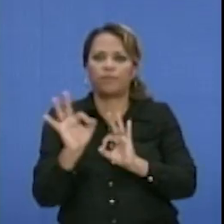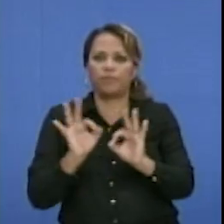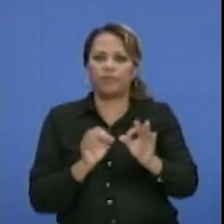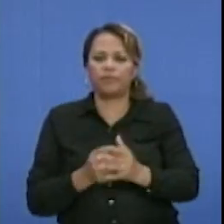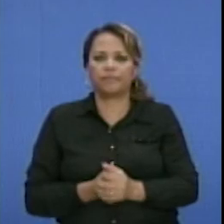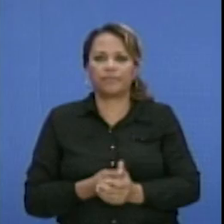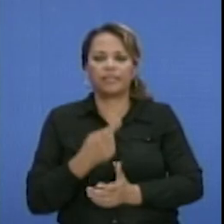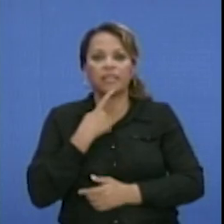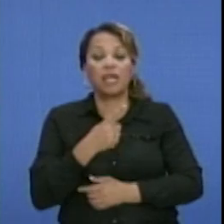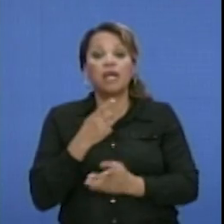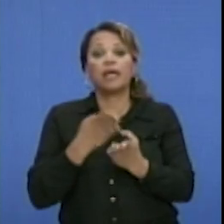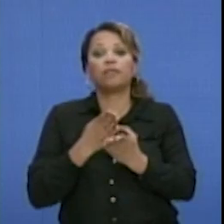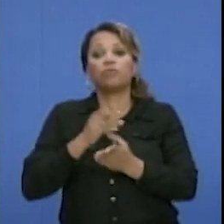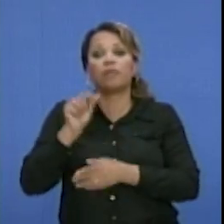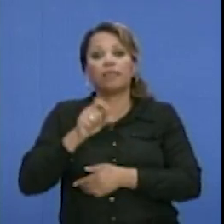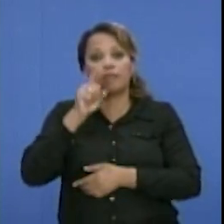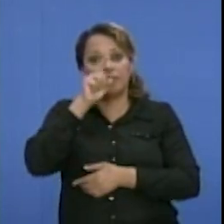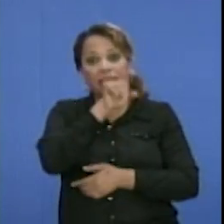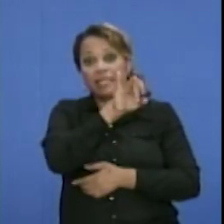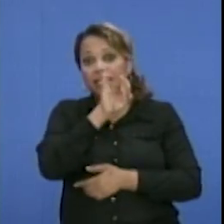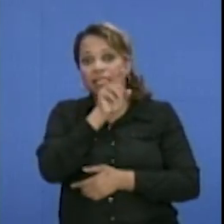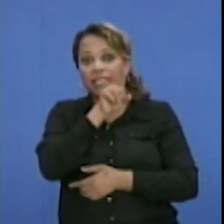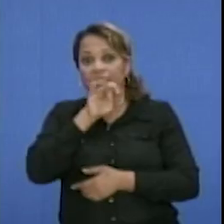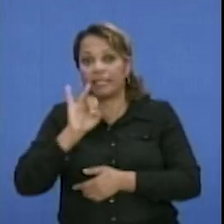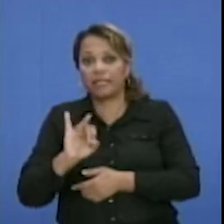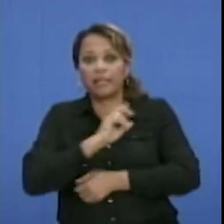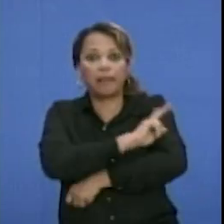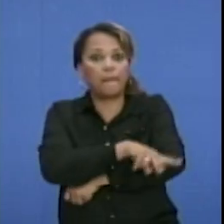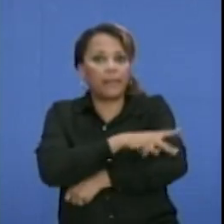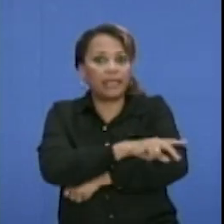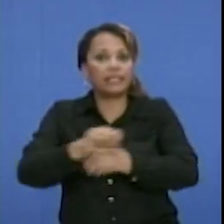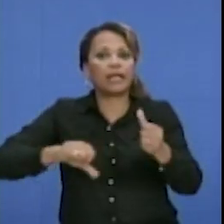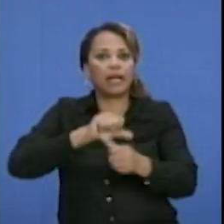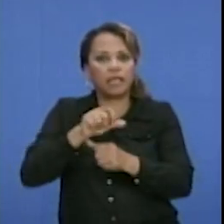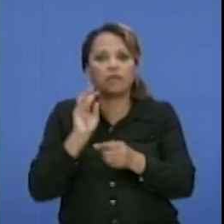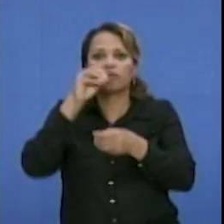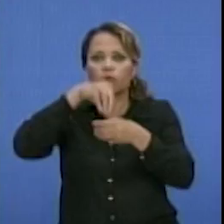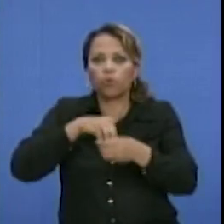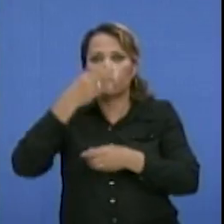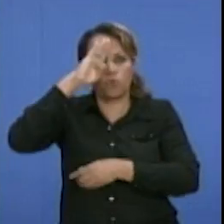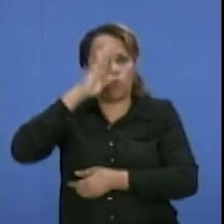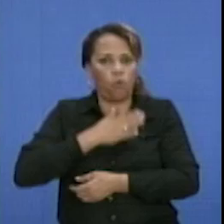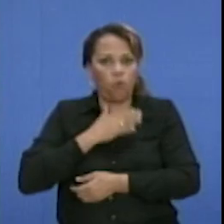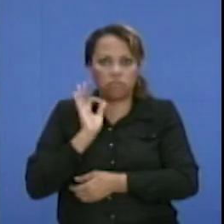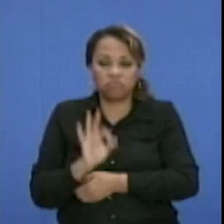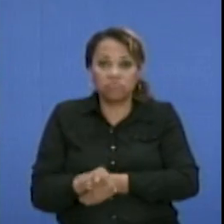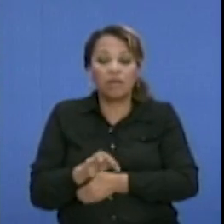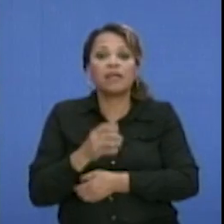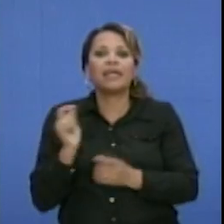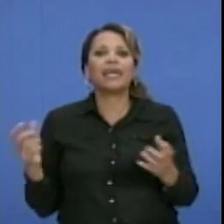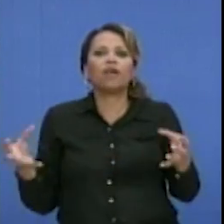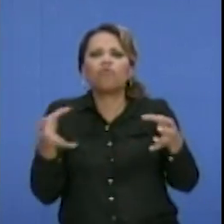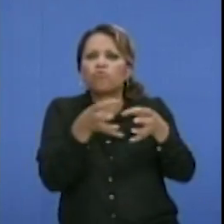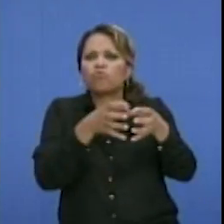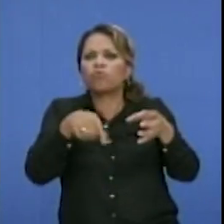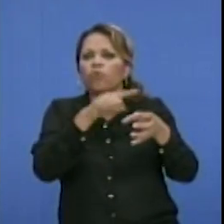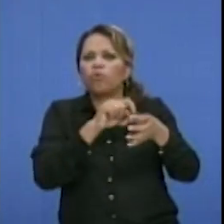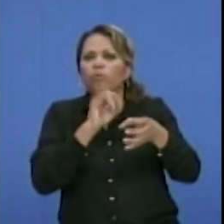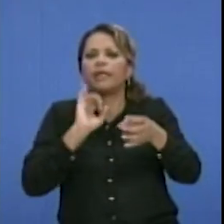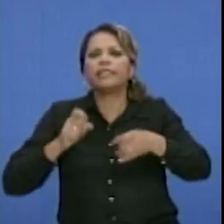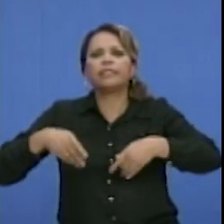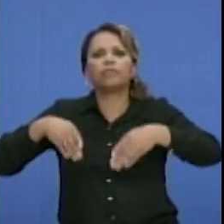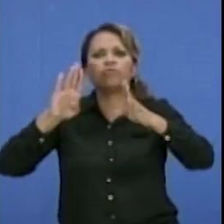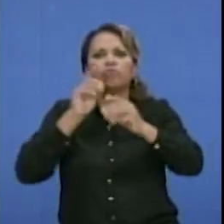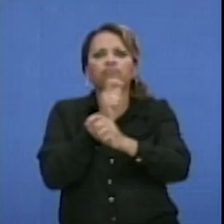Son estudiantes de 17 países del Caribe, donde está Cuba también entre ellos. Es una red de instituciones